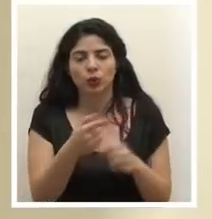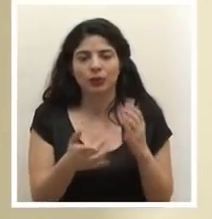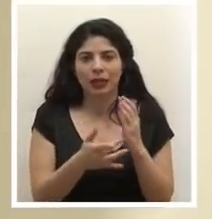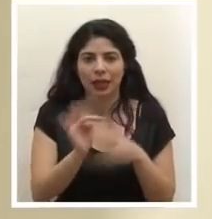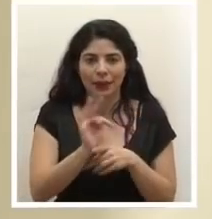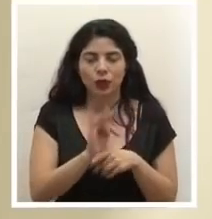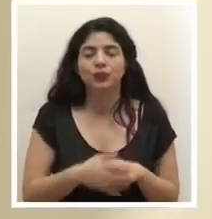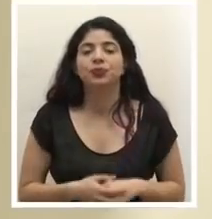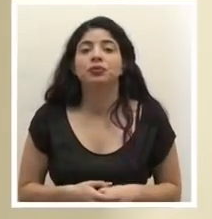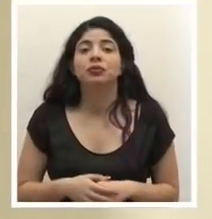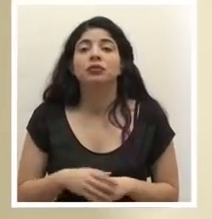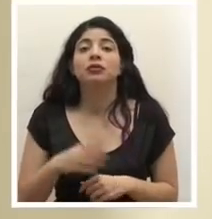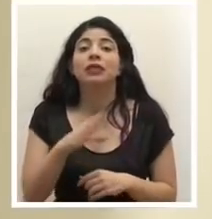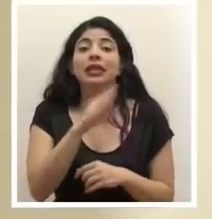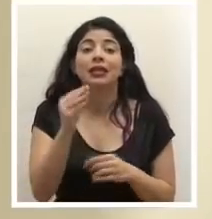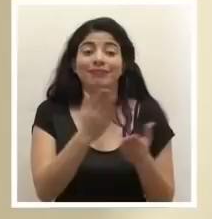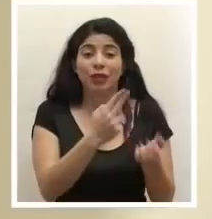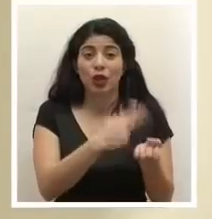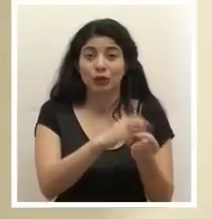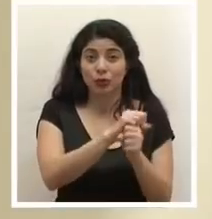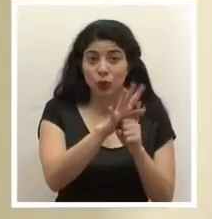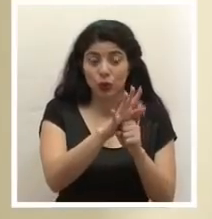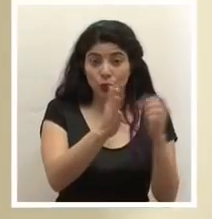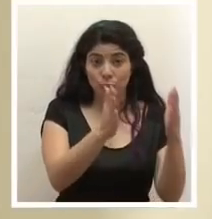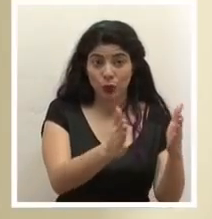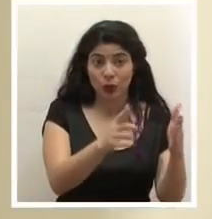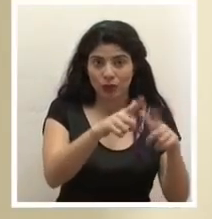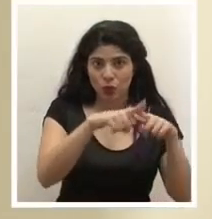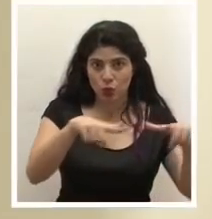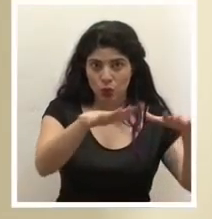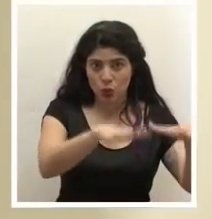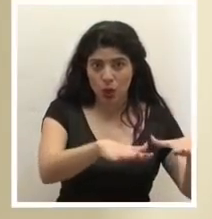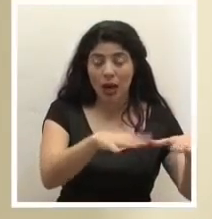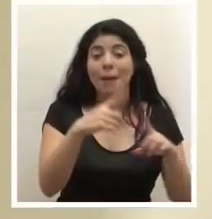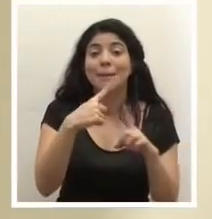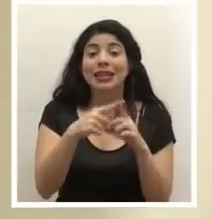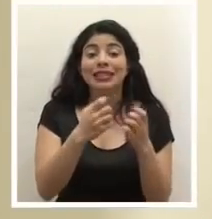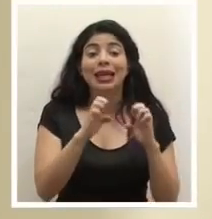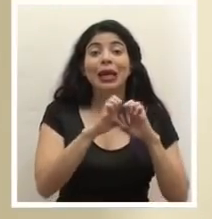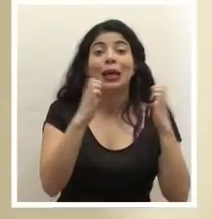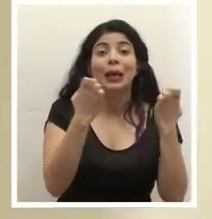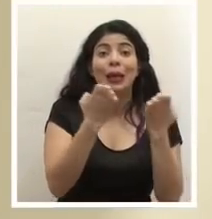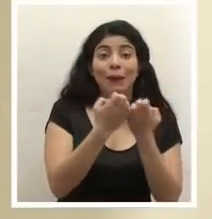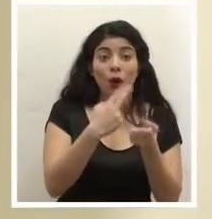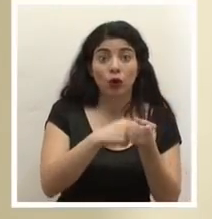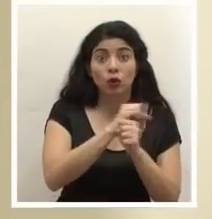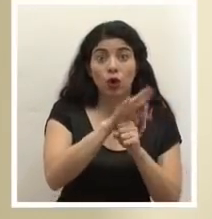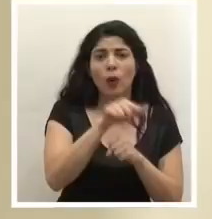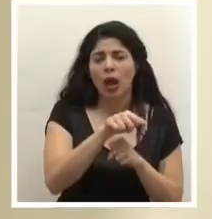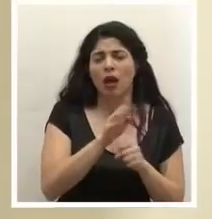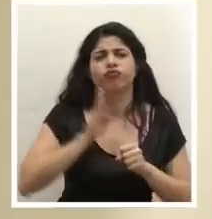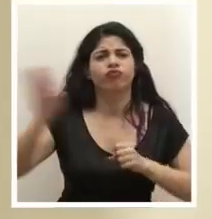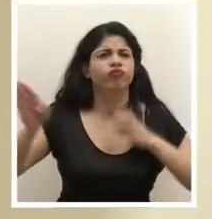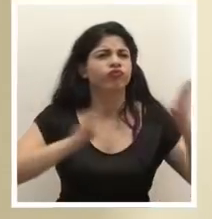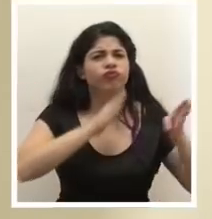Además de lo que se hace en SEACO, en ese inmueble, el equipo de SEACO se está desplazando en todo el